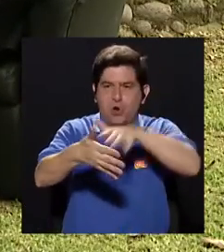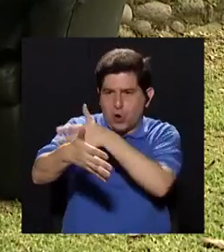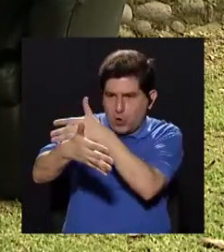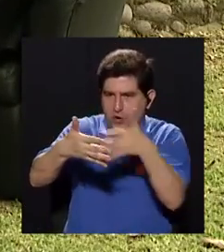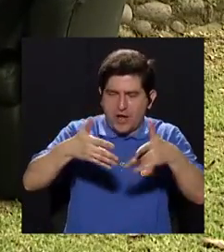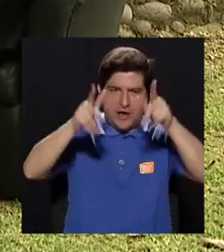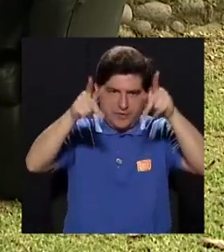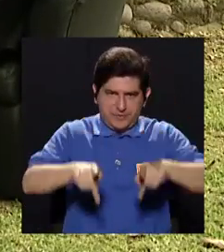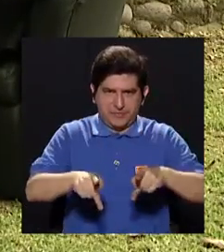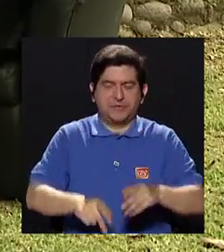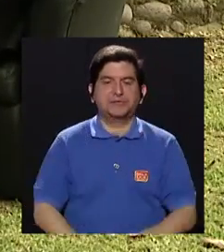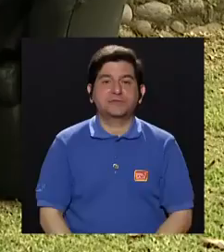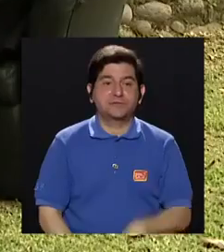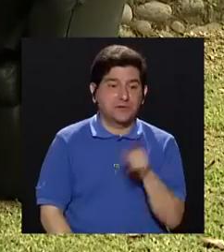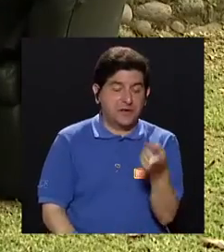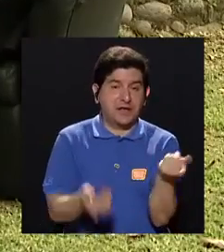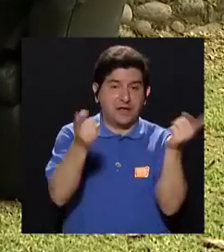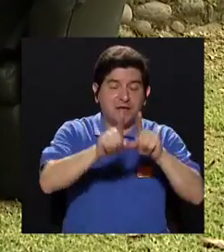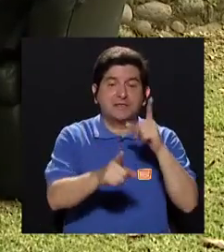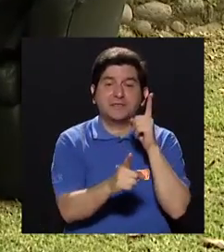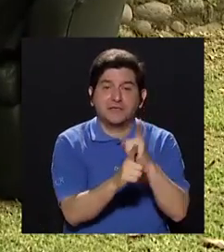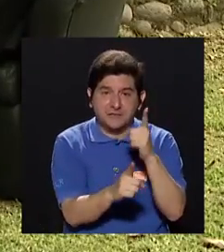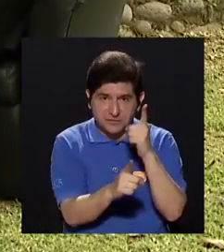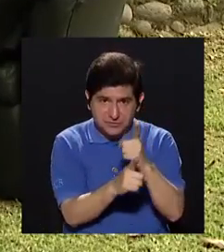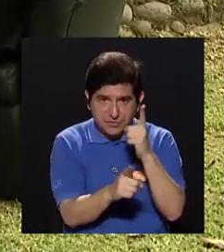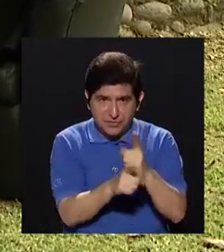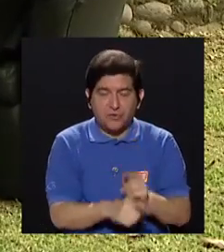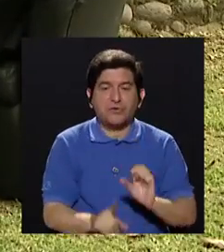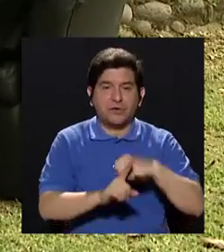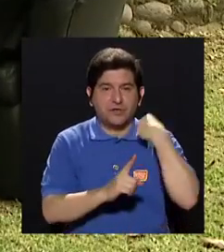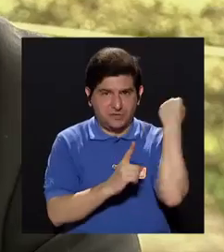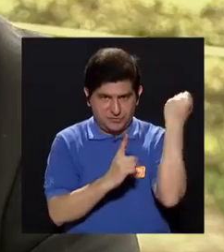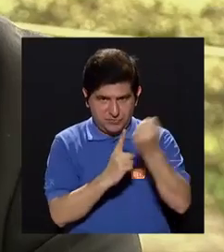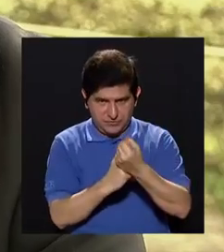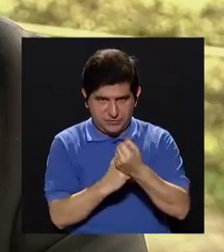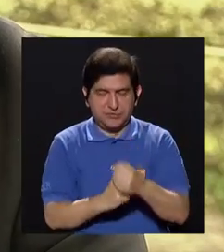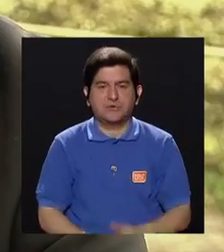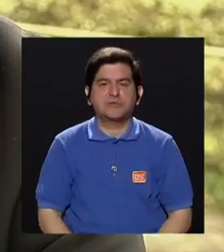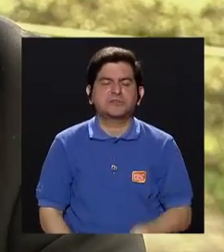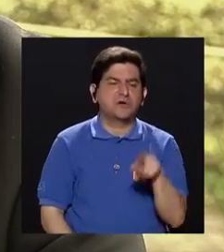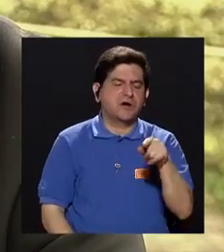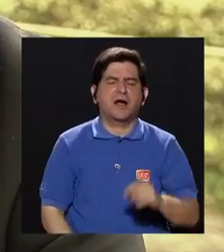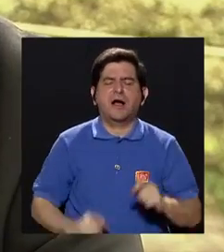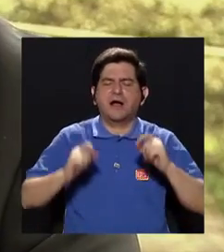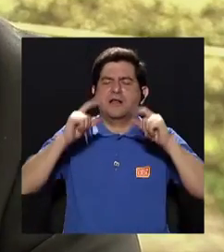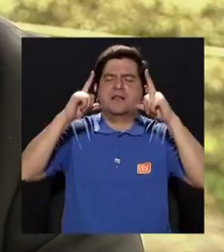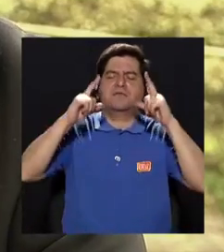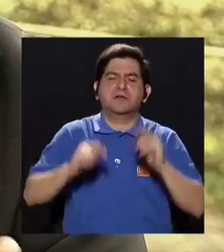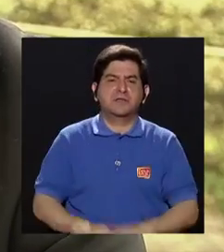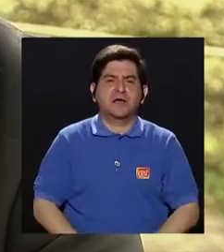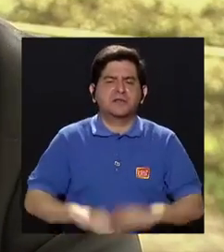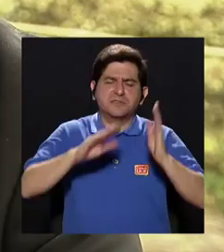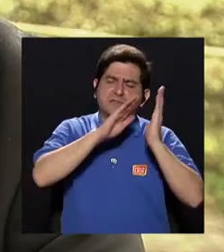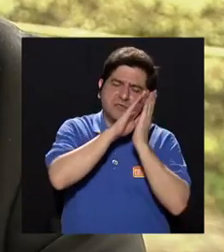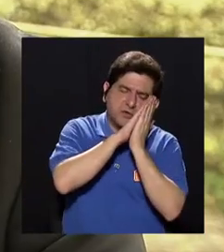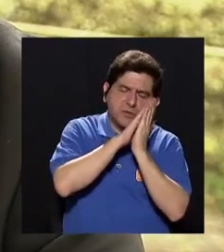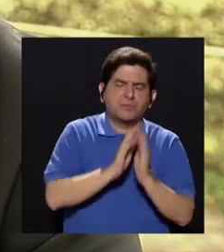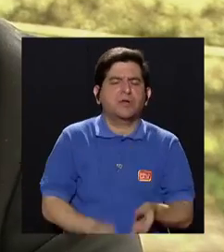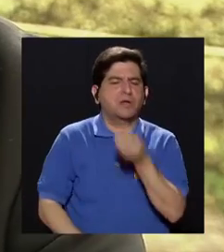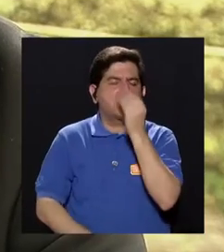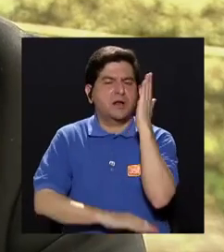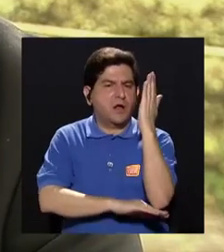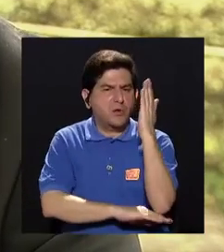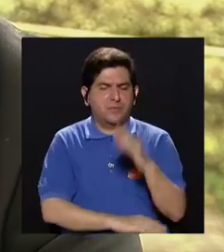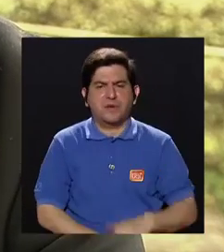el paciente de manera que sea el más adaptado a las condiciones, a qué hora se levanta, a hora se acuesta, a qué hora se almuerza, si hace